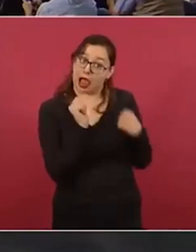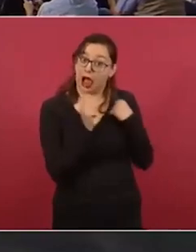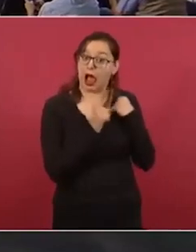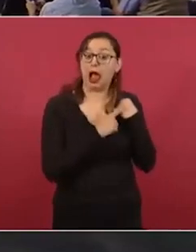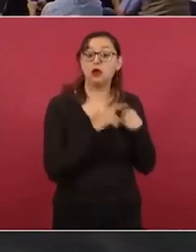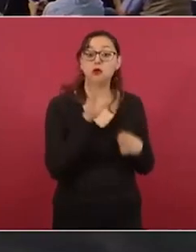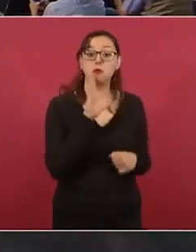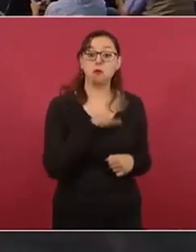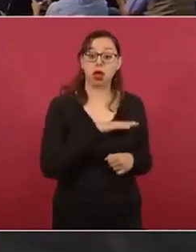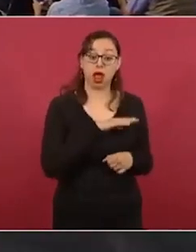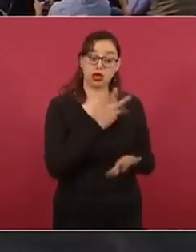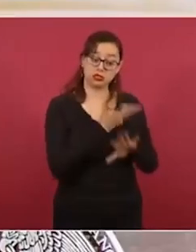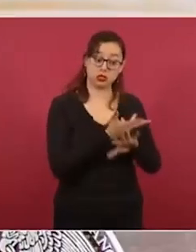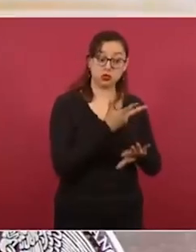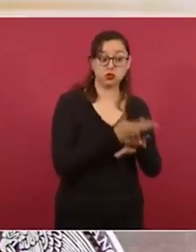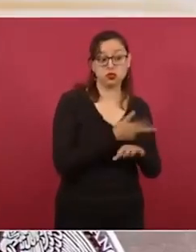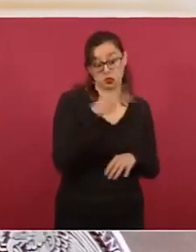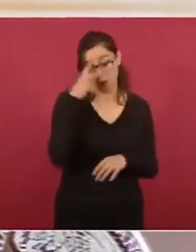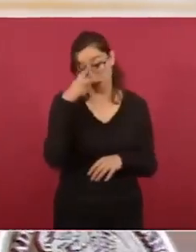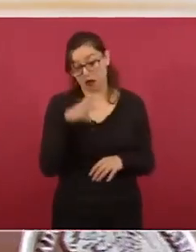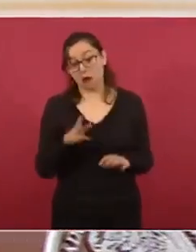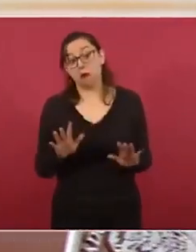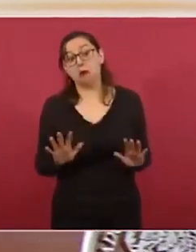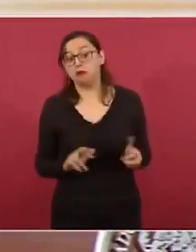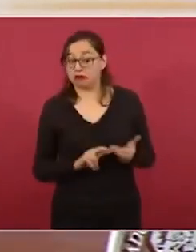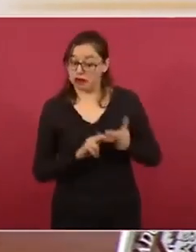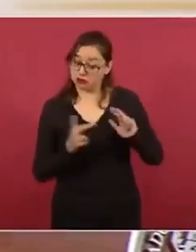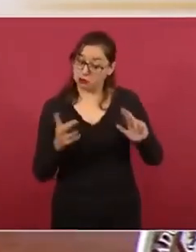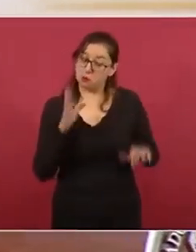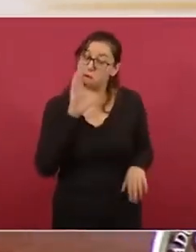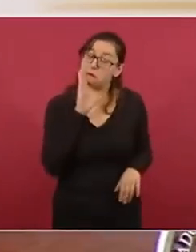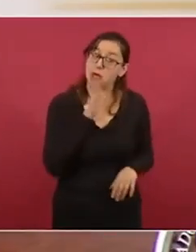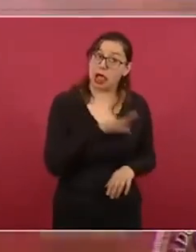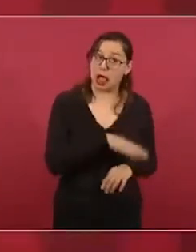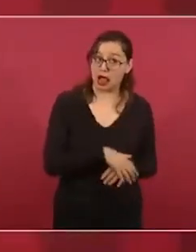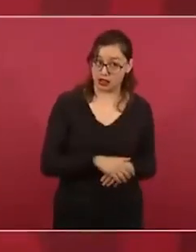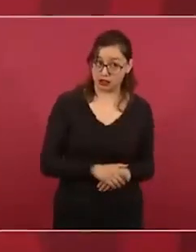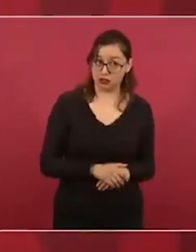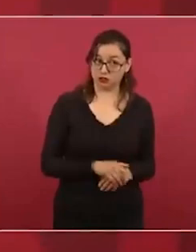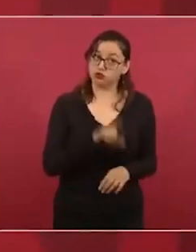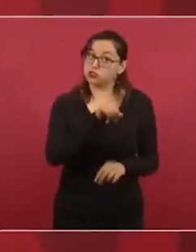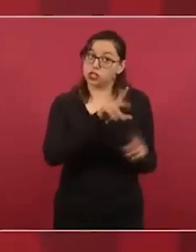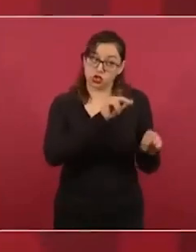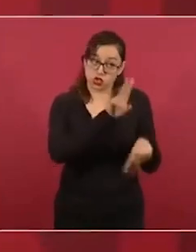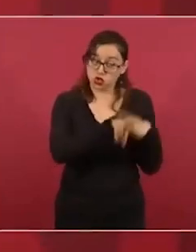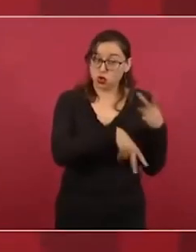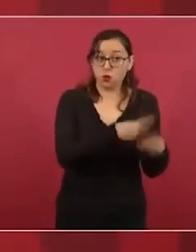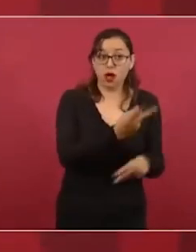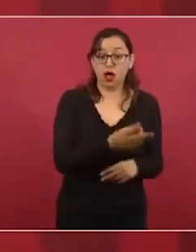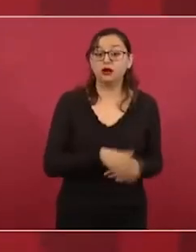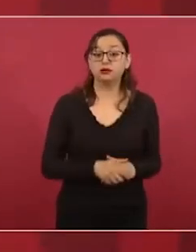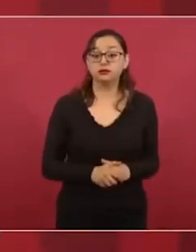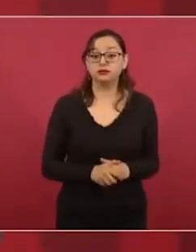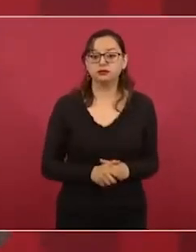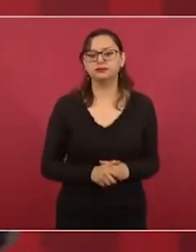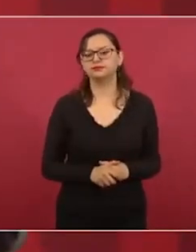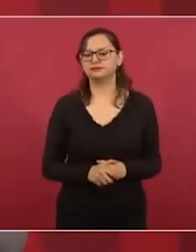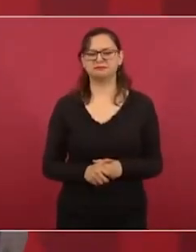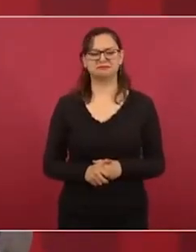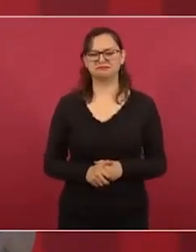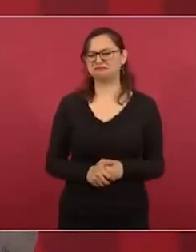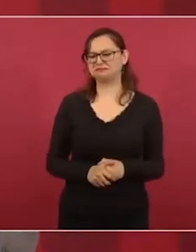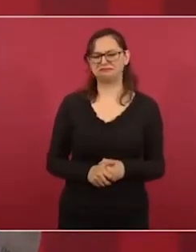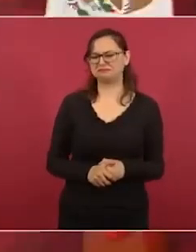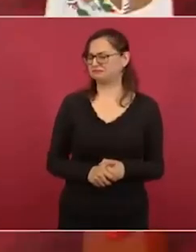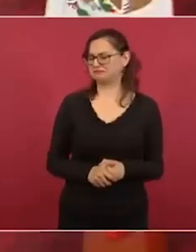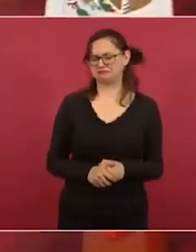México-Estados Unidos? No, porque somos países independientes y tenemos una relación